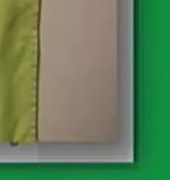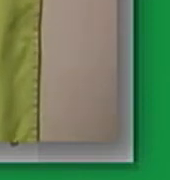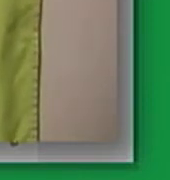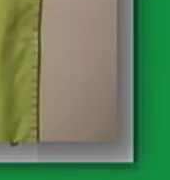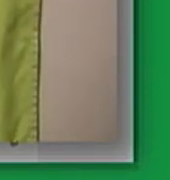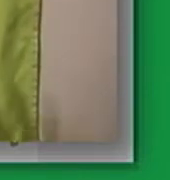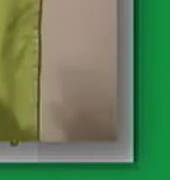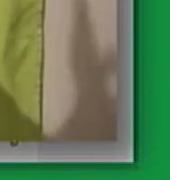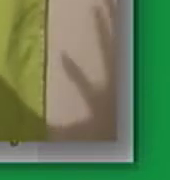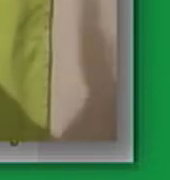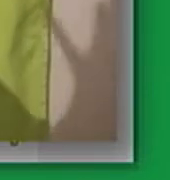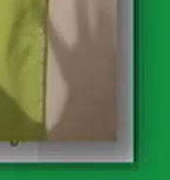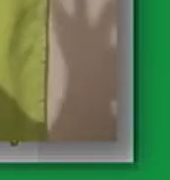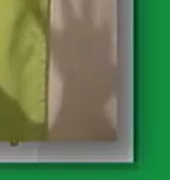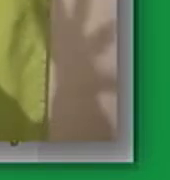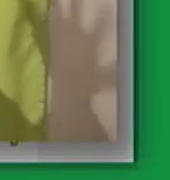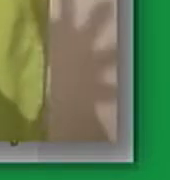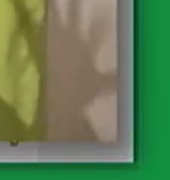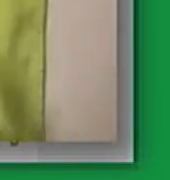aplausos